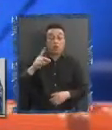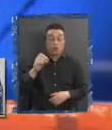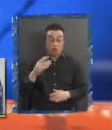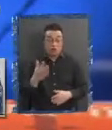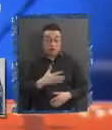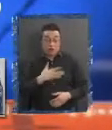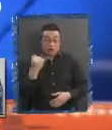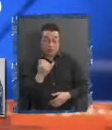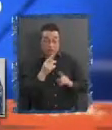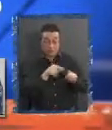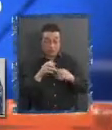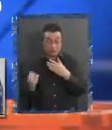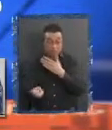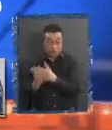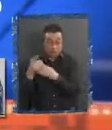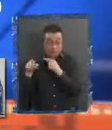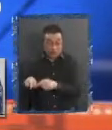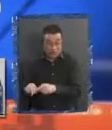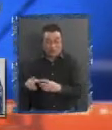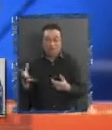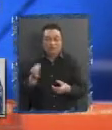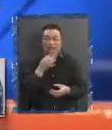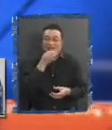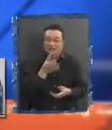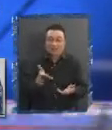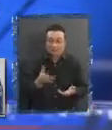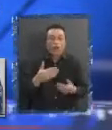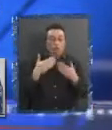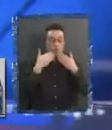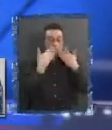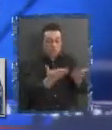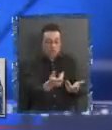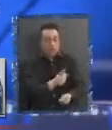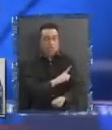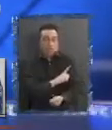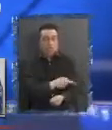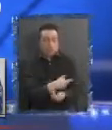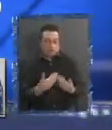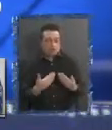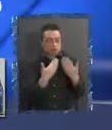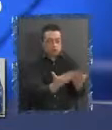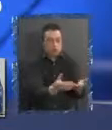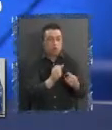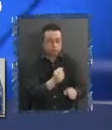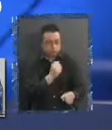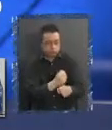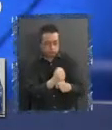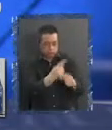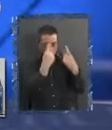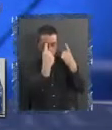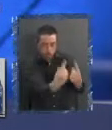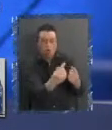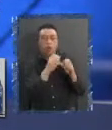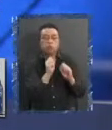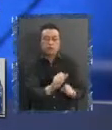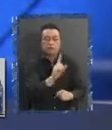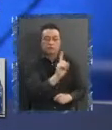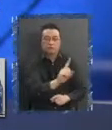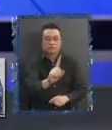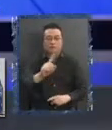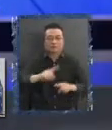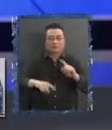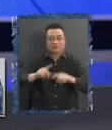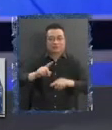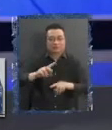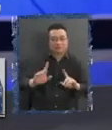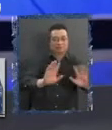por la convención Es un modelo Que lo que trata Es de conferir competencias Que se puedan ejercer Directamente A través de esas entidades Territoriales Ya pero cuando